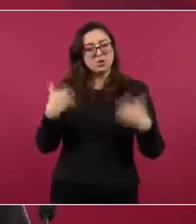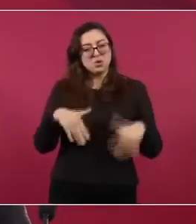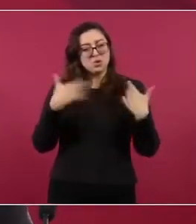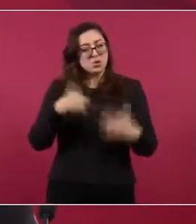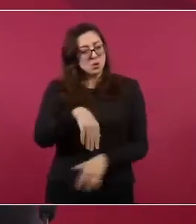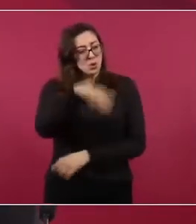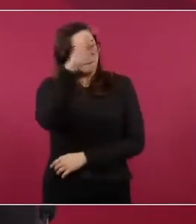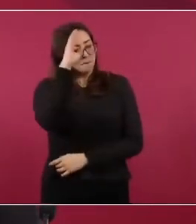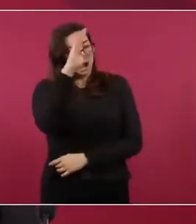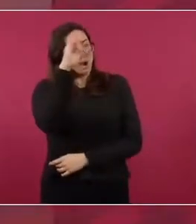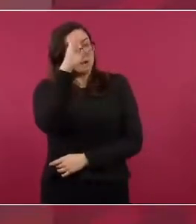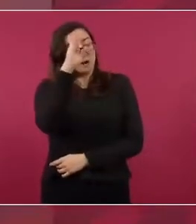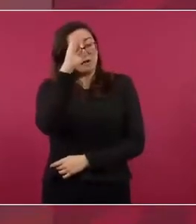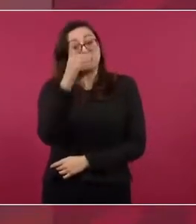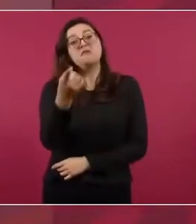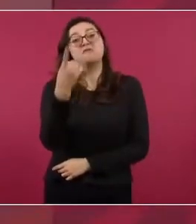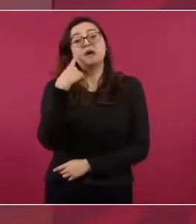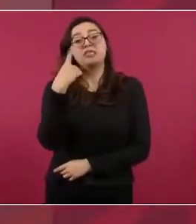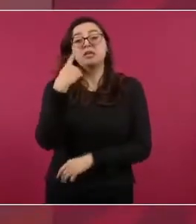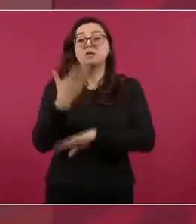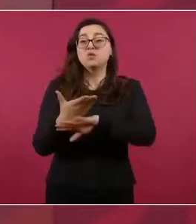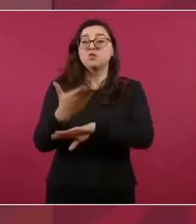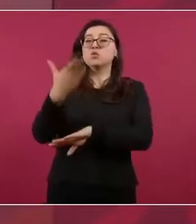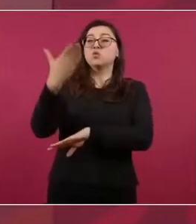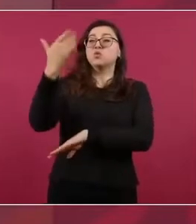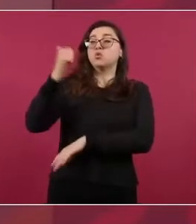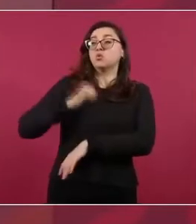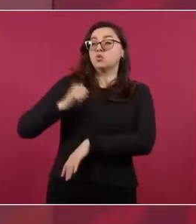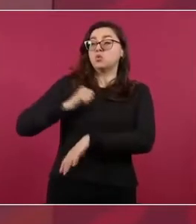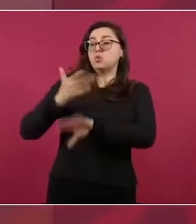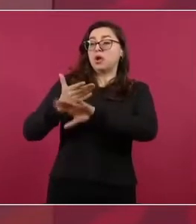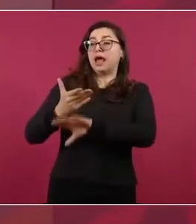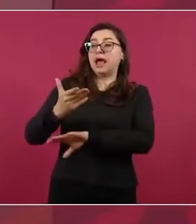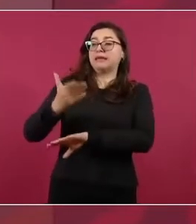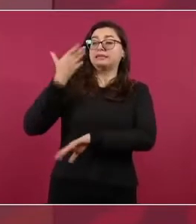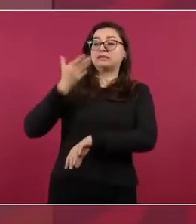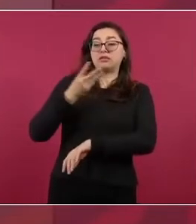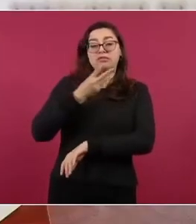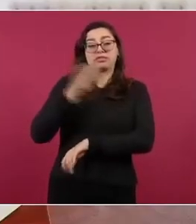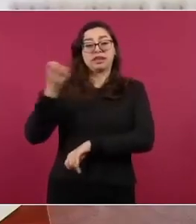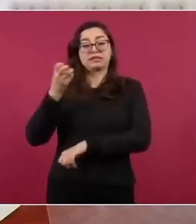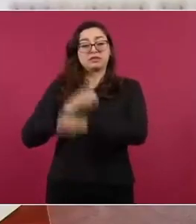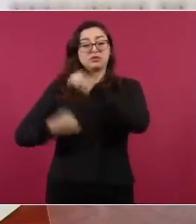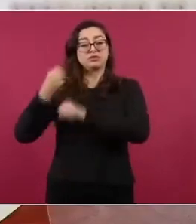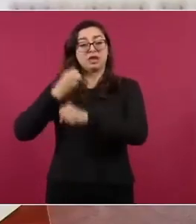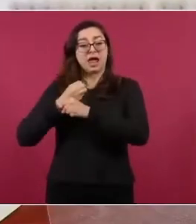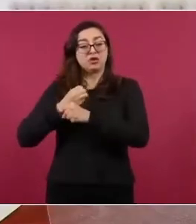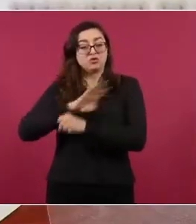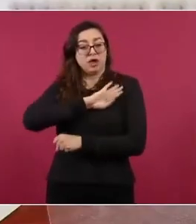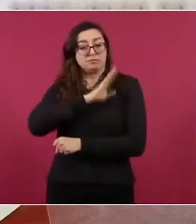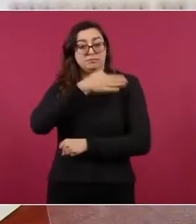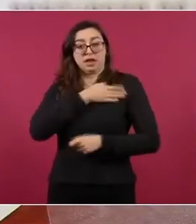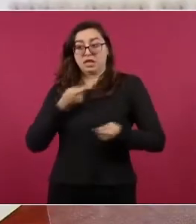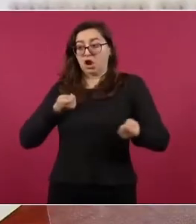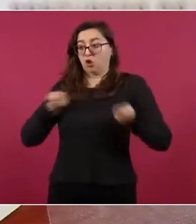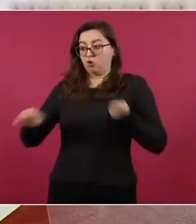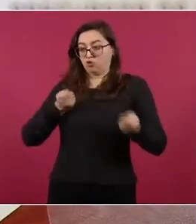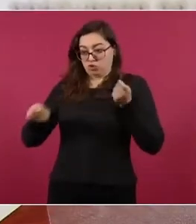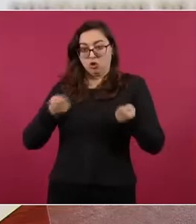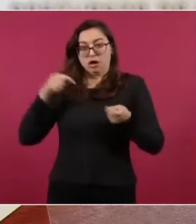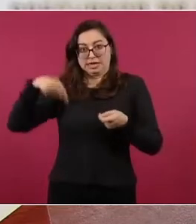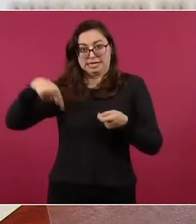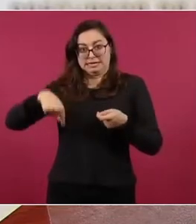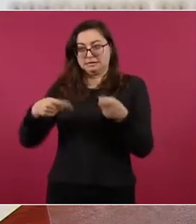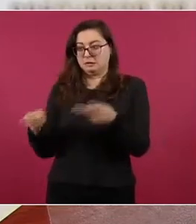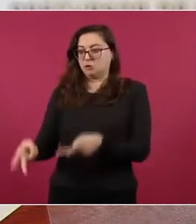durante los tres siglos de dominación colonial saquearon a México, como